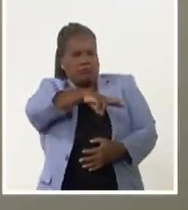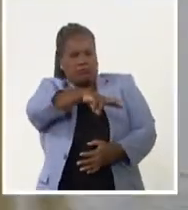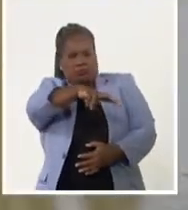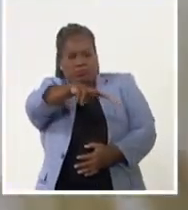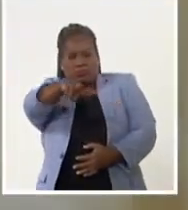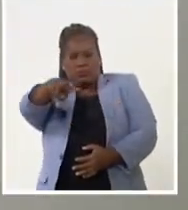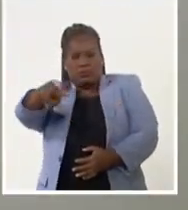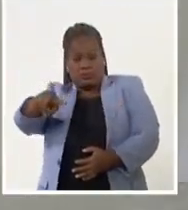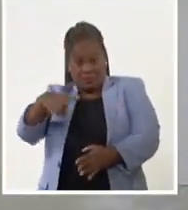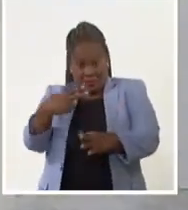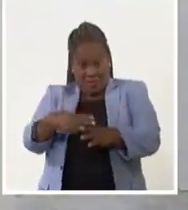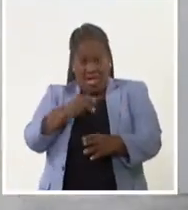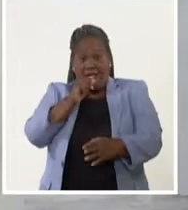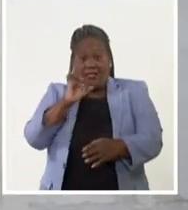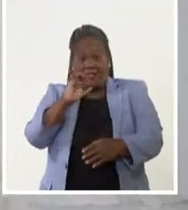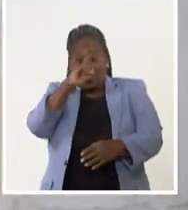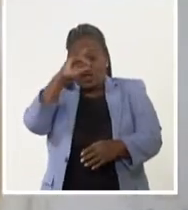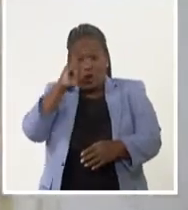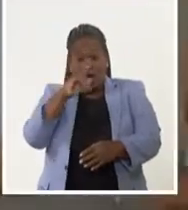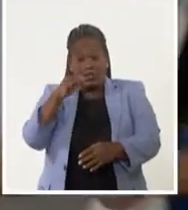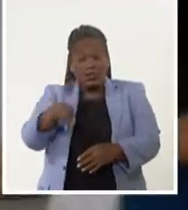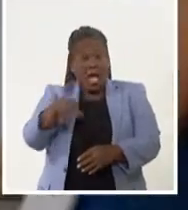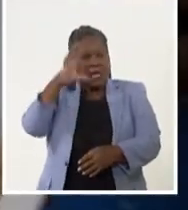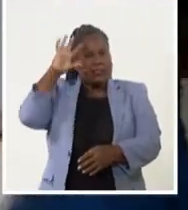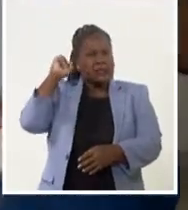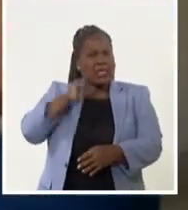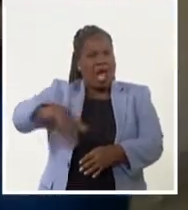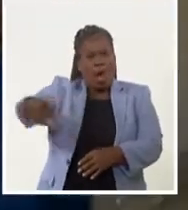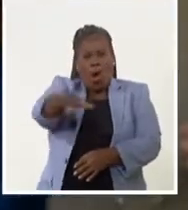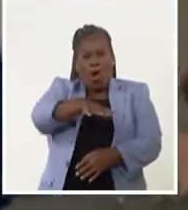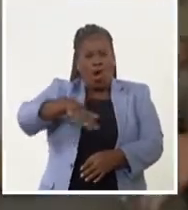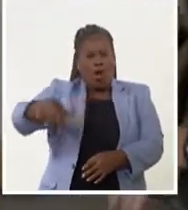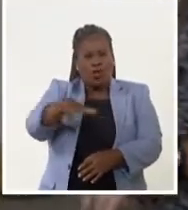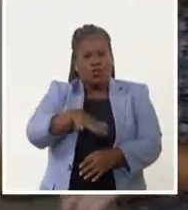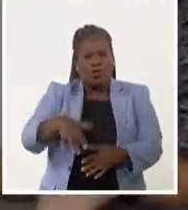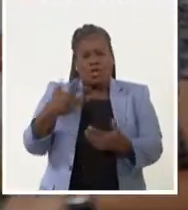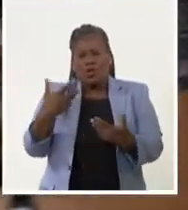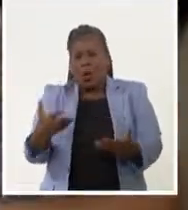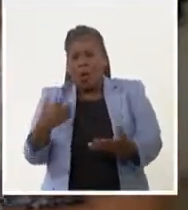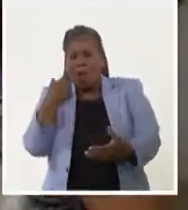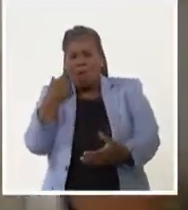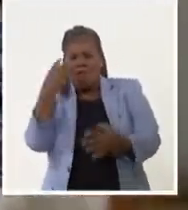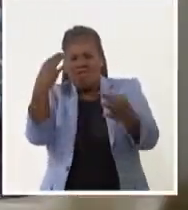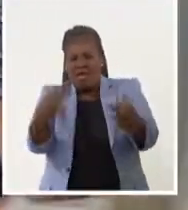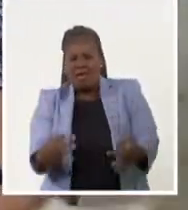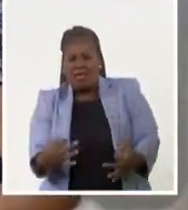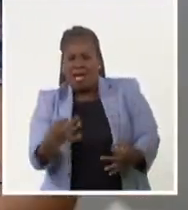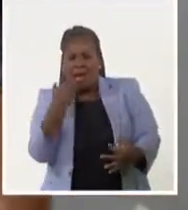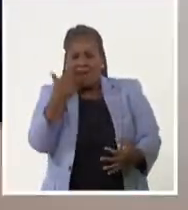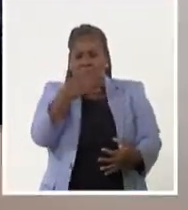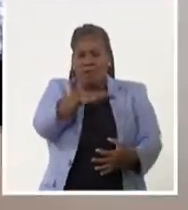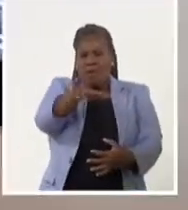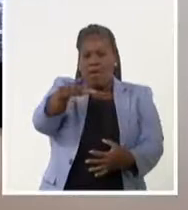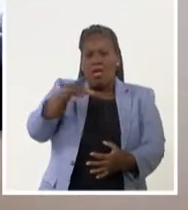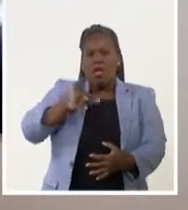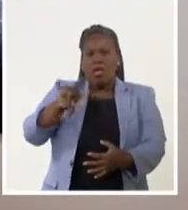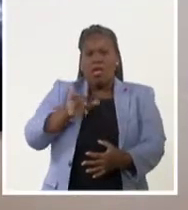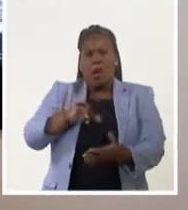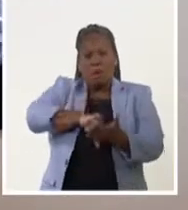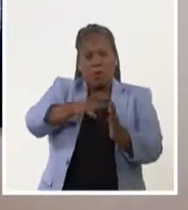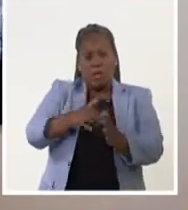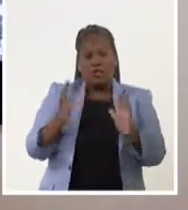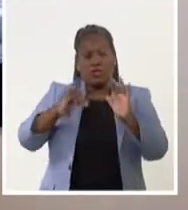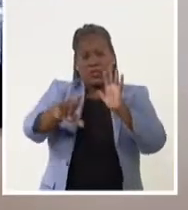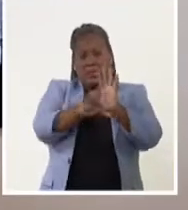Disonancias procura entender el contexto a través de un ejercicio de exploración de la realidad. El proyecto asume una ley dialéctica. Todos